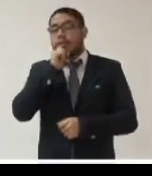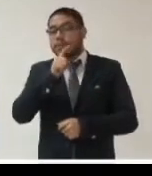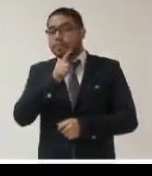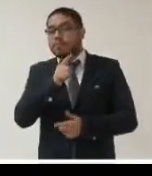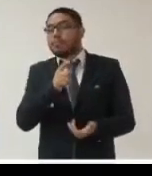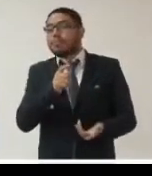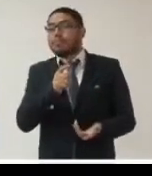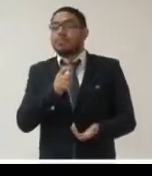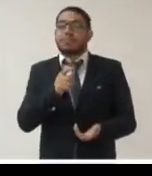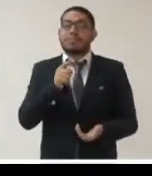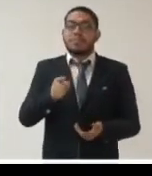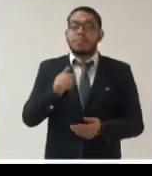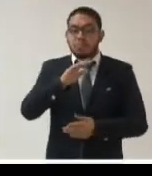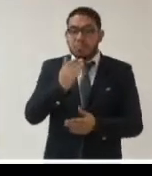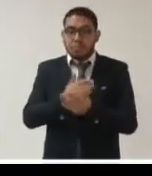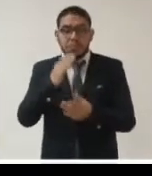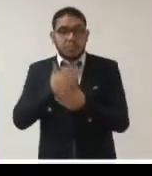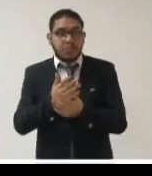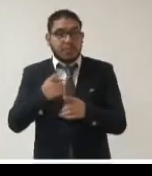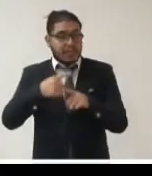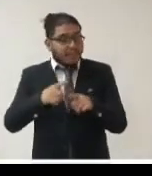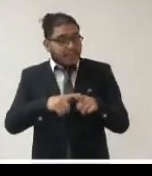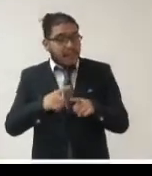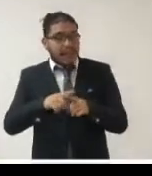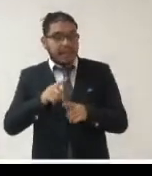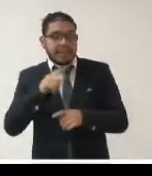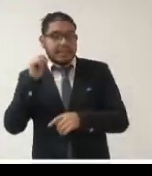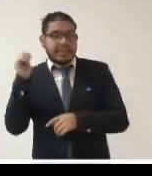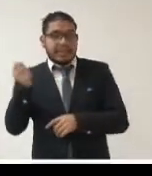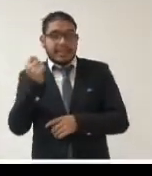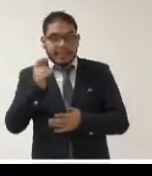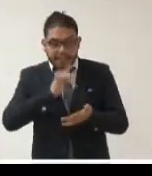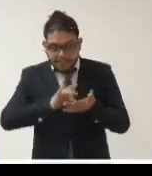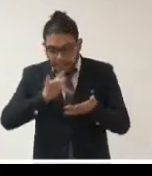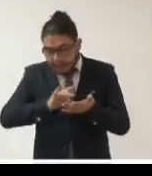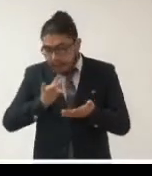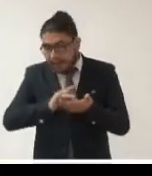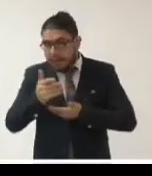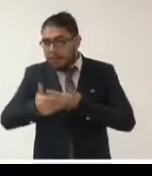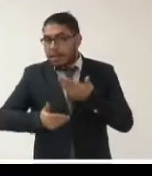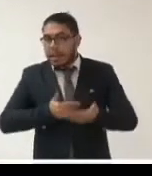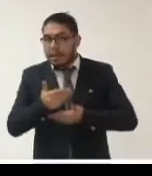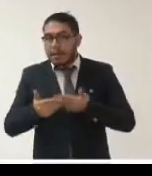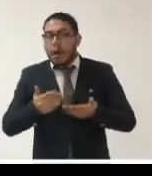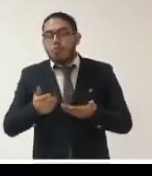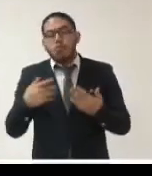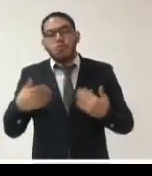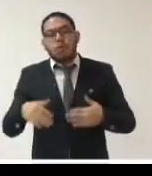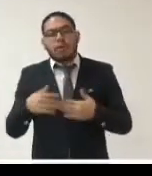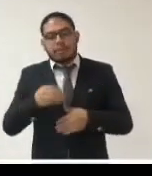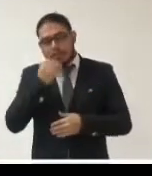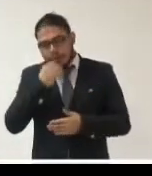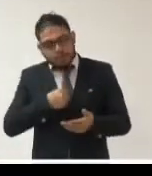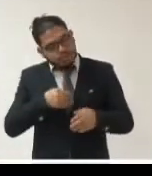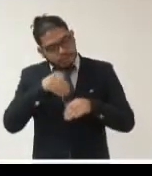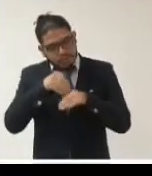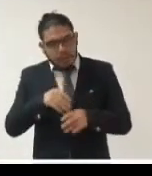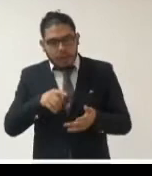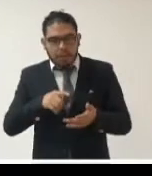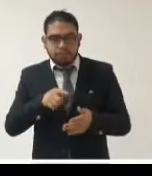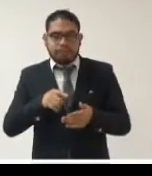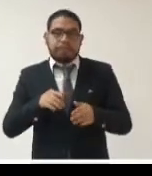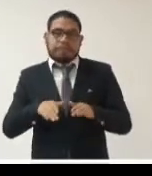documentos y la promoción de plataformas digitales de servicios esto nos ha obligado como país a dar un paso